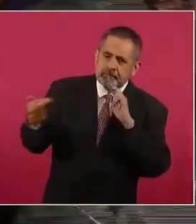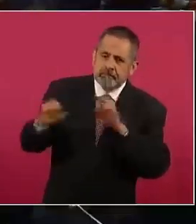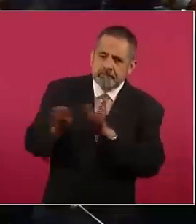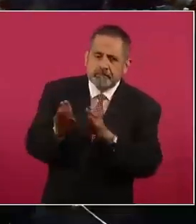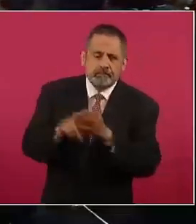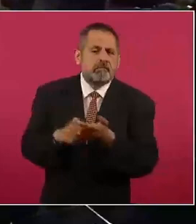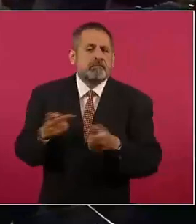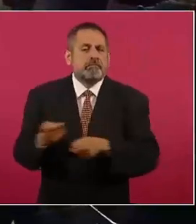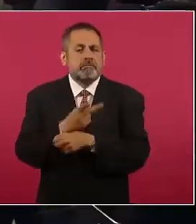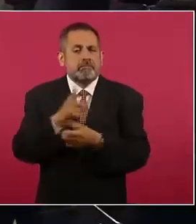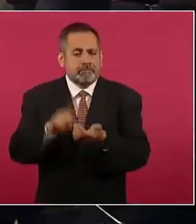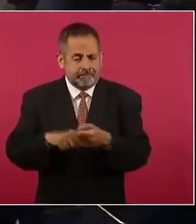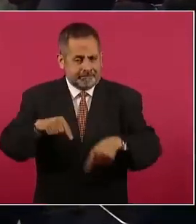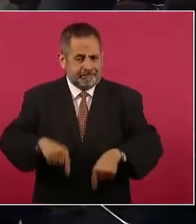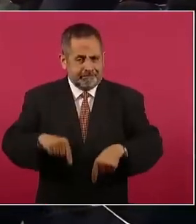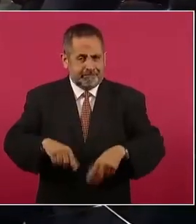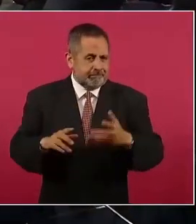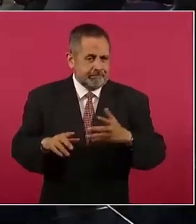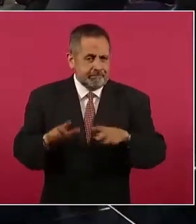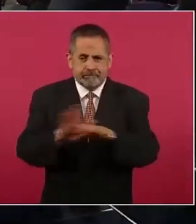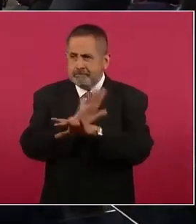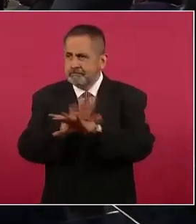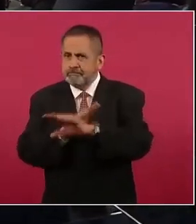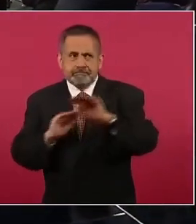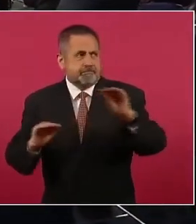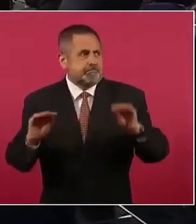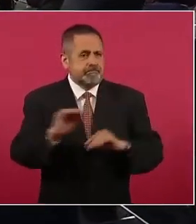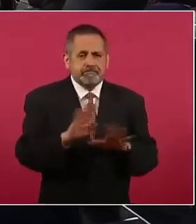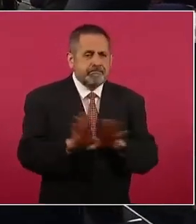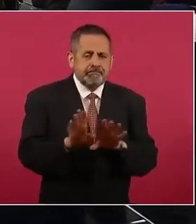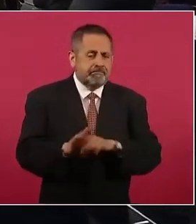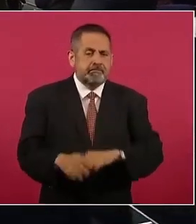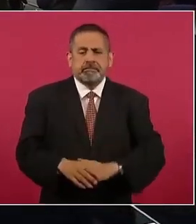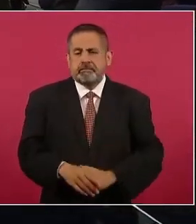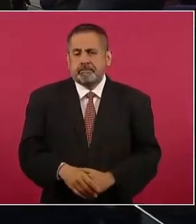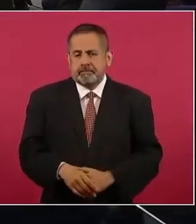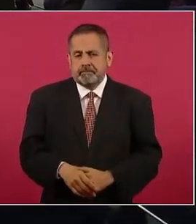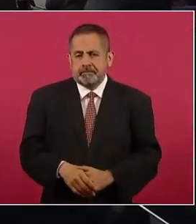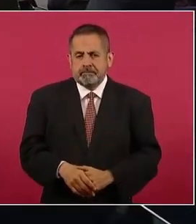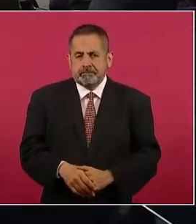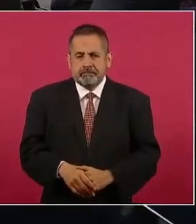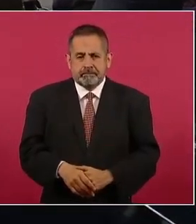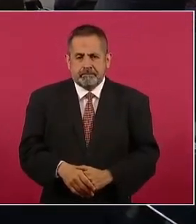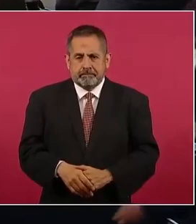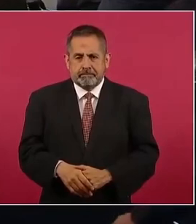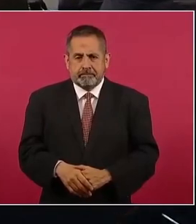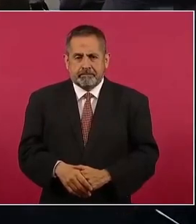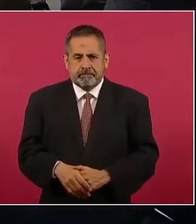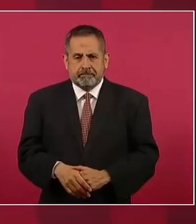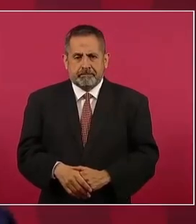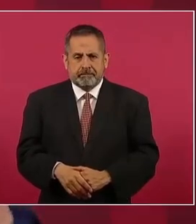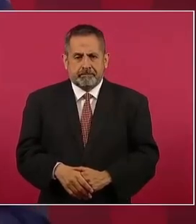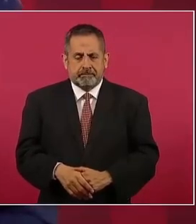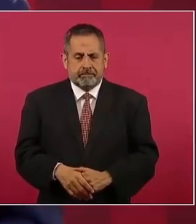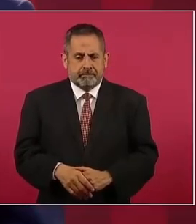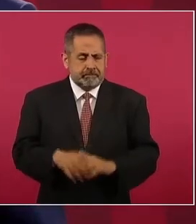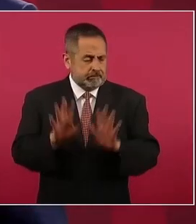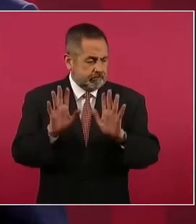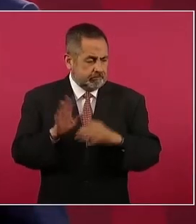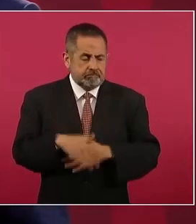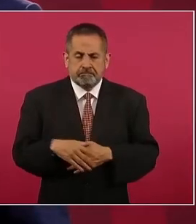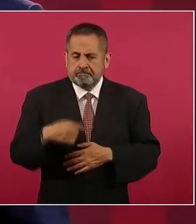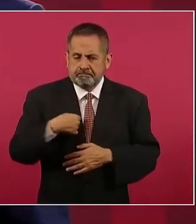viendo aquí con esta reconfiguración de fuerzas aquí en el continente, presidente. Bueno, pues yo estoy